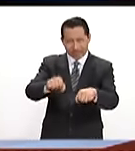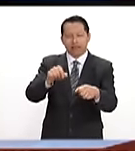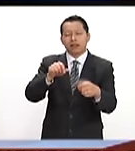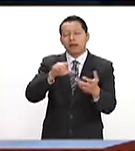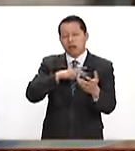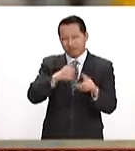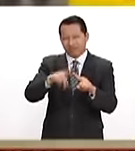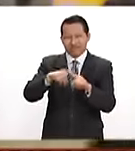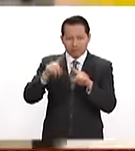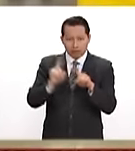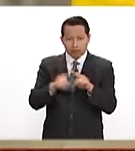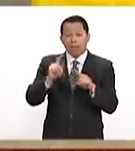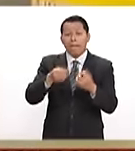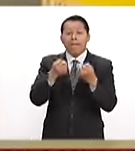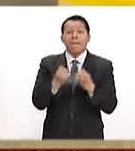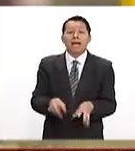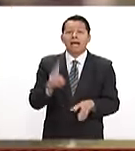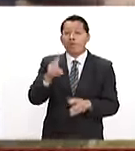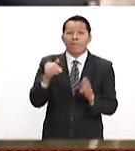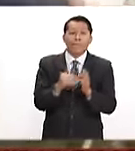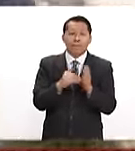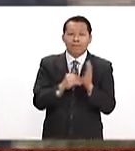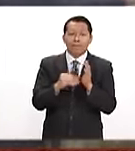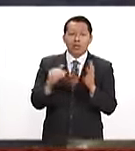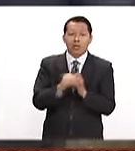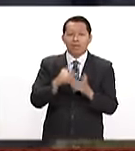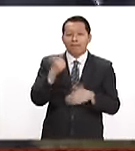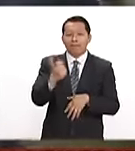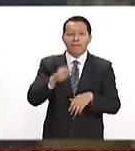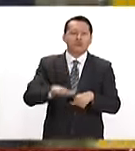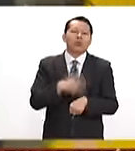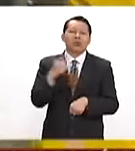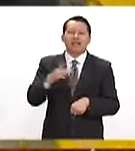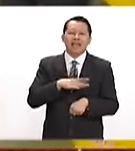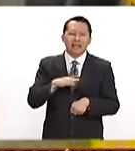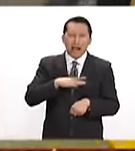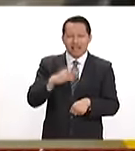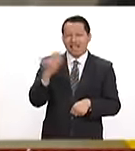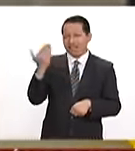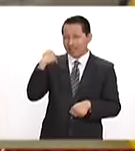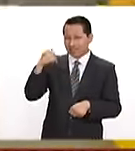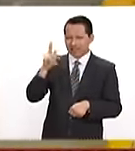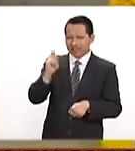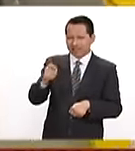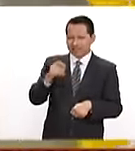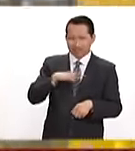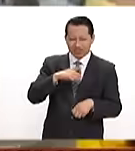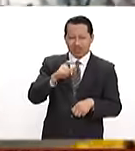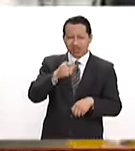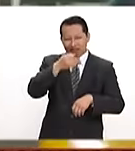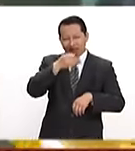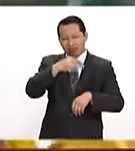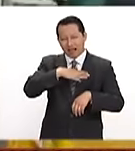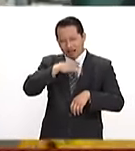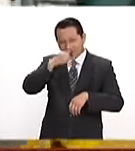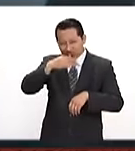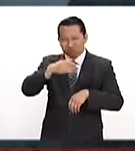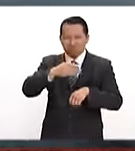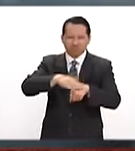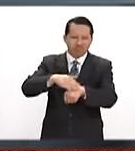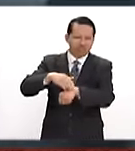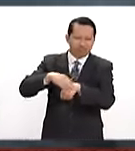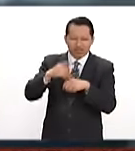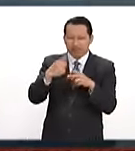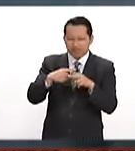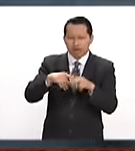Departamental estuvo pérdidas por casi 2 mil millones de pesos debido a los saqueos registrados durante las protestas o las pseudo